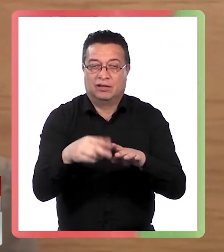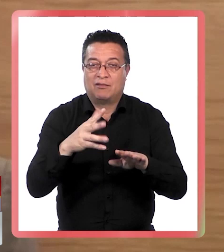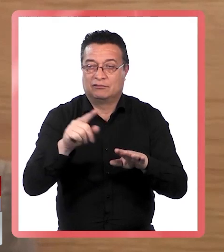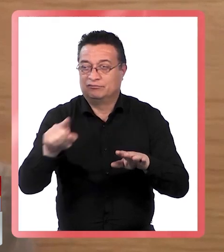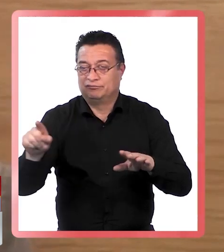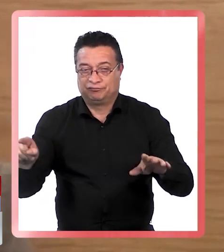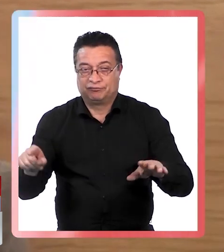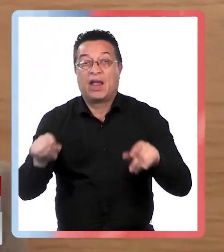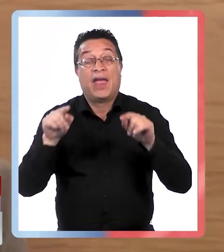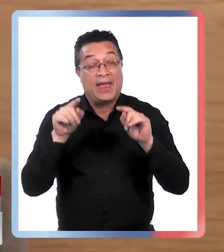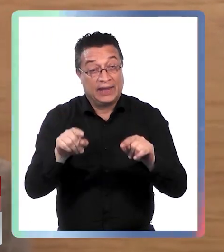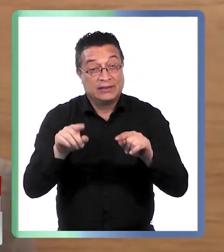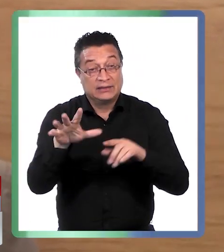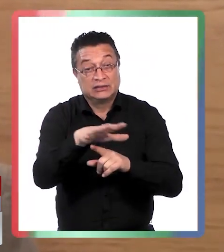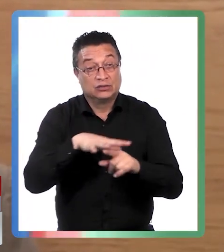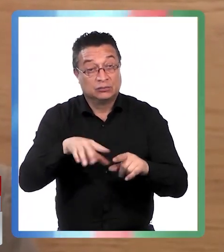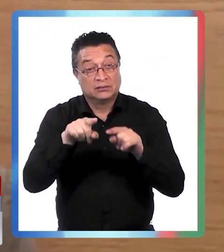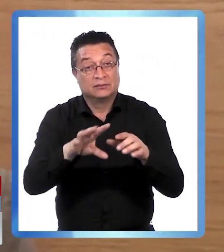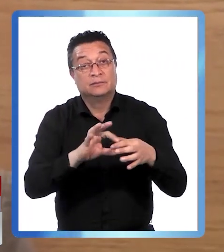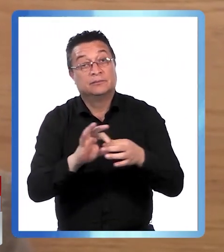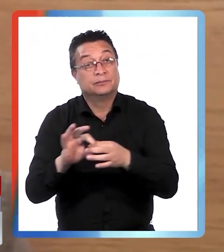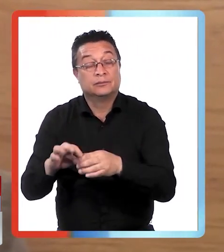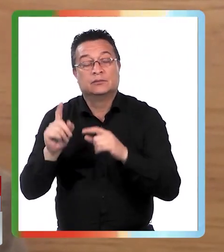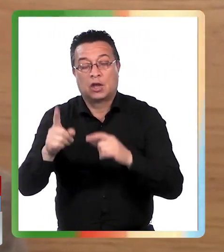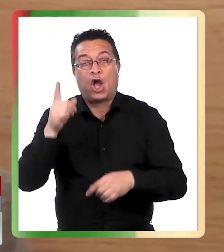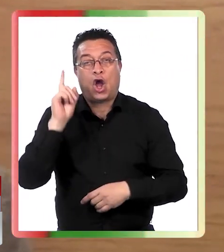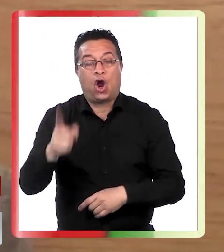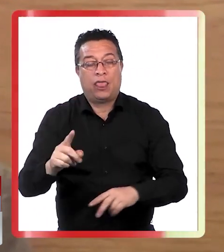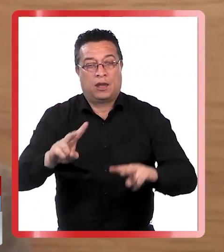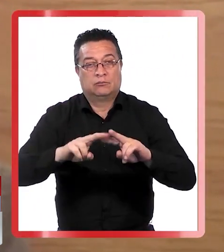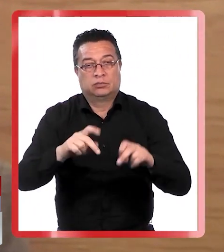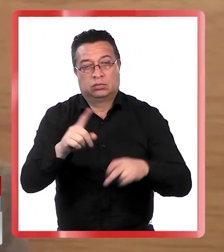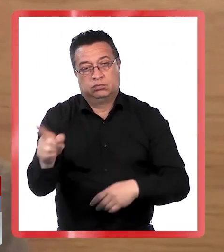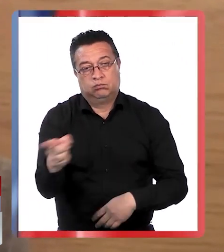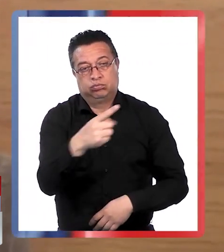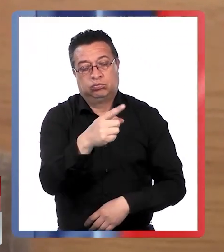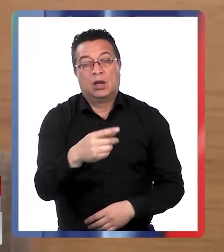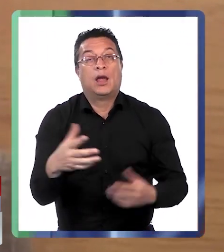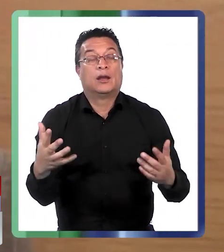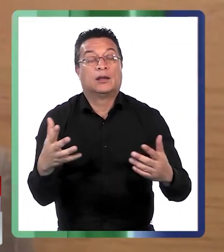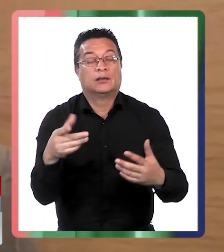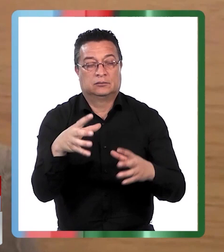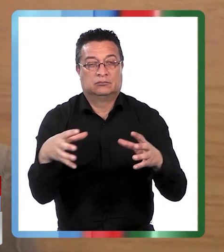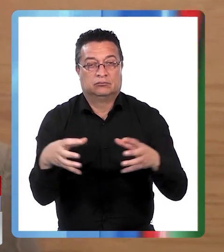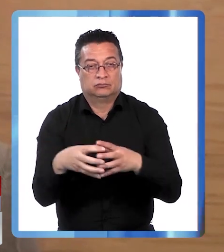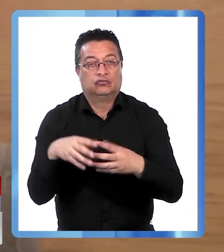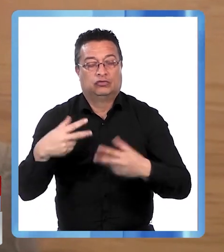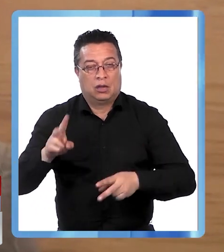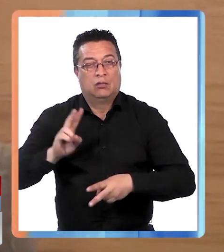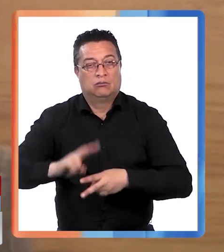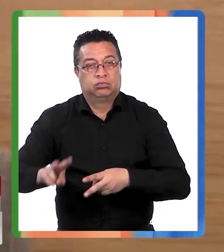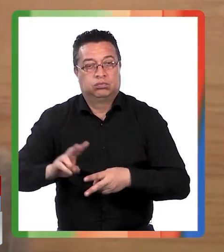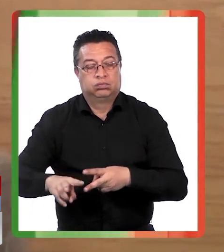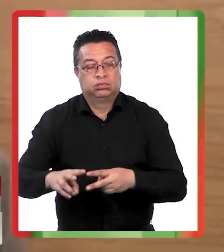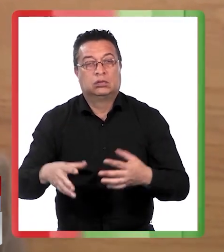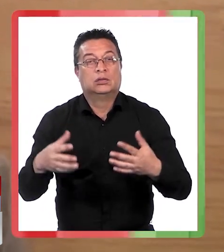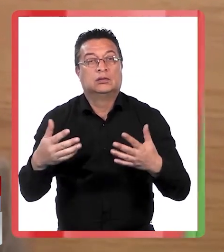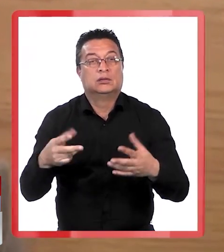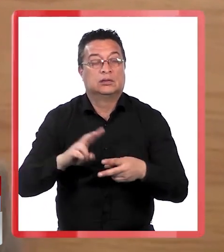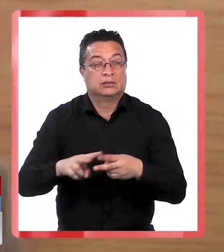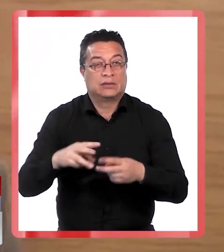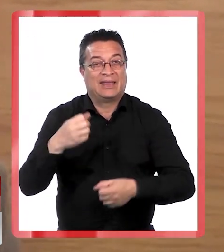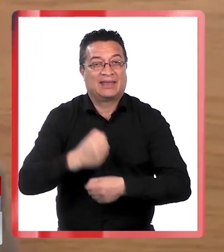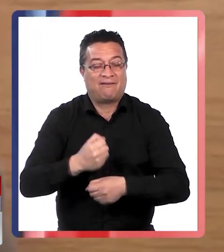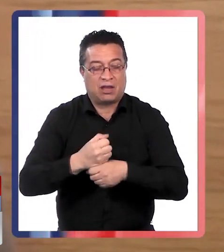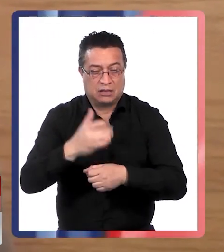vehículos en ese contexto se dio una orden a investigar que la brigada desarrolló realizando